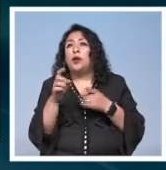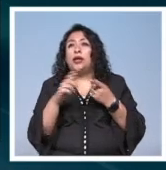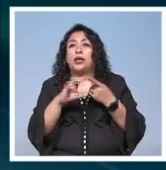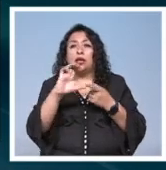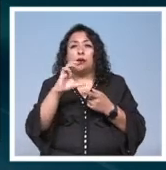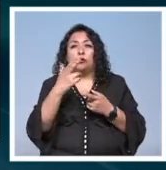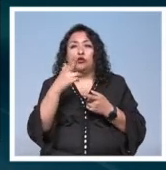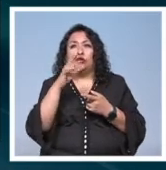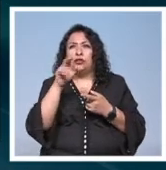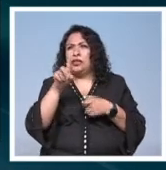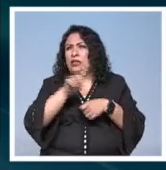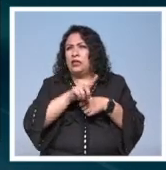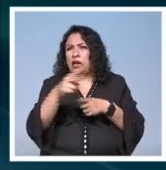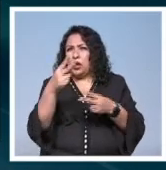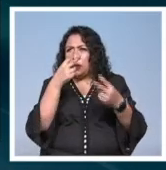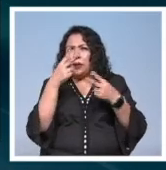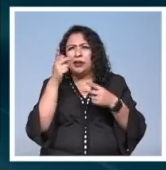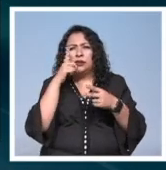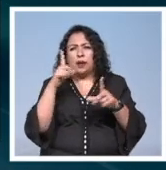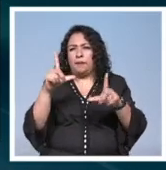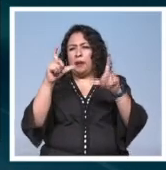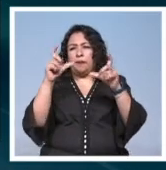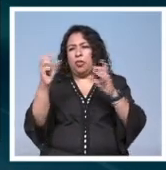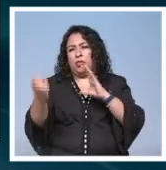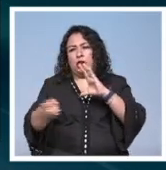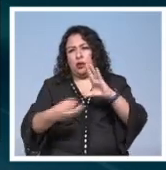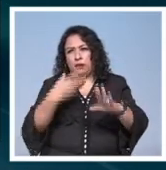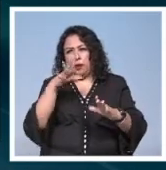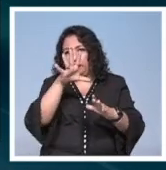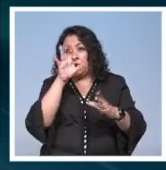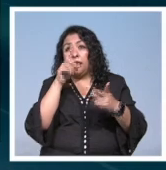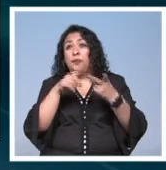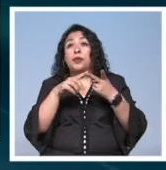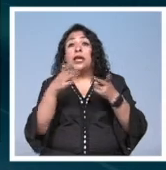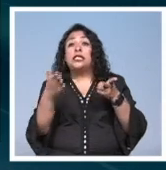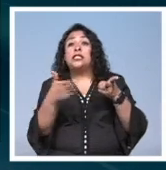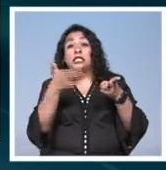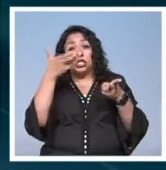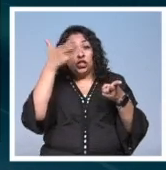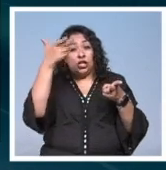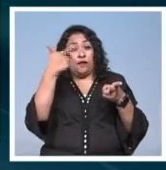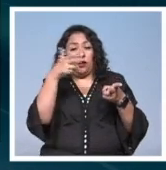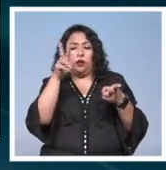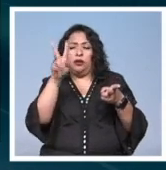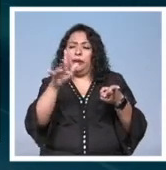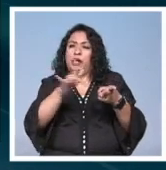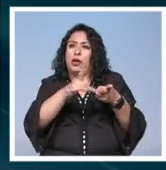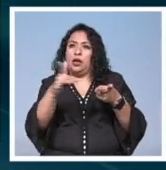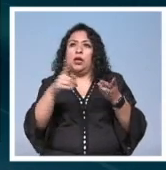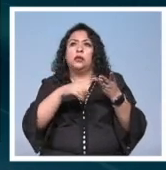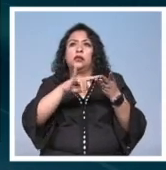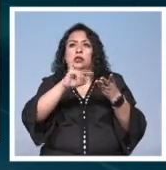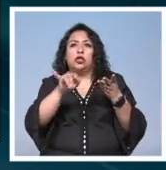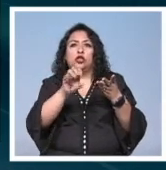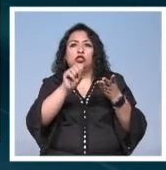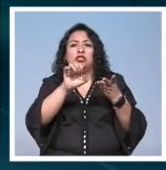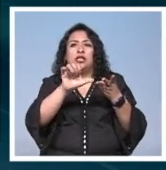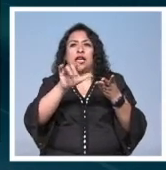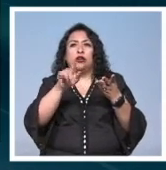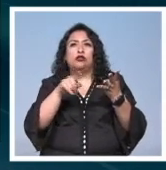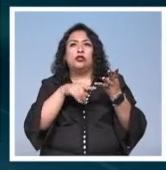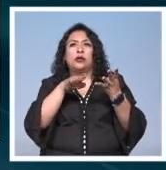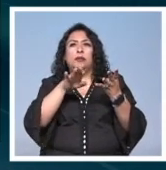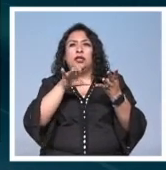Chuchín que nos ve todos los días y nos manda capturas de pantalla la chef Gloria de verdad muchísimas gracias José Acosta el maestro